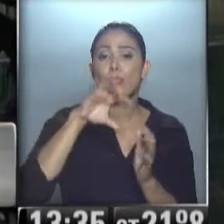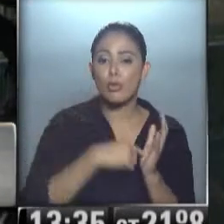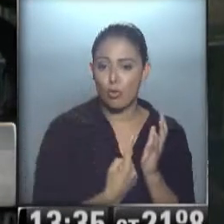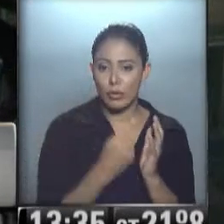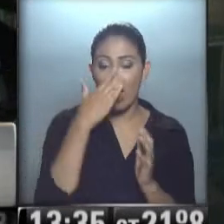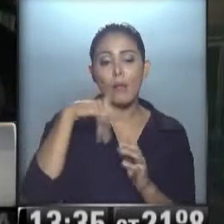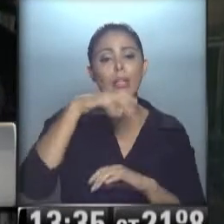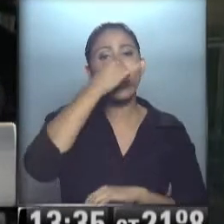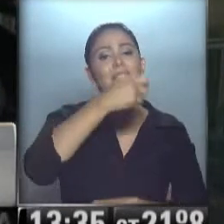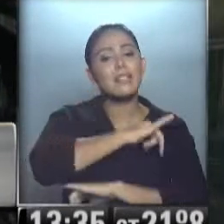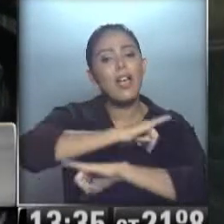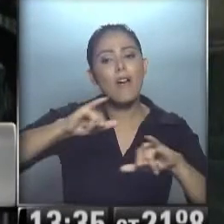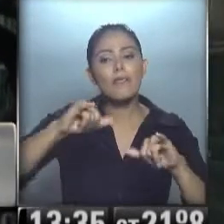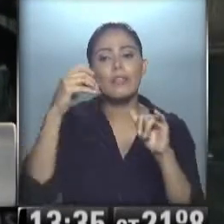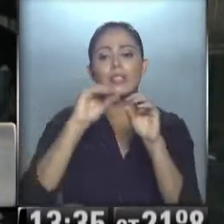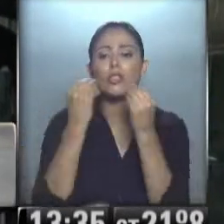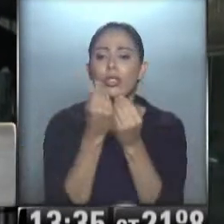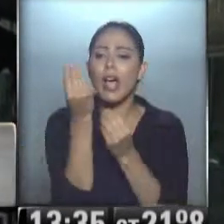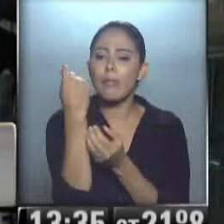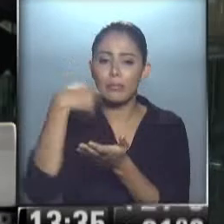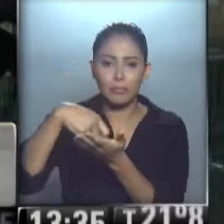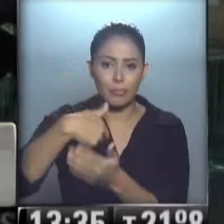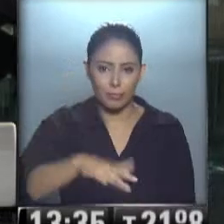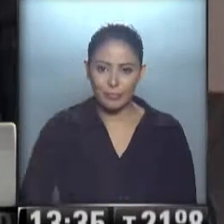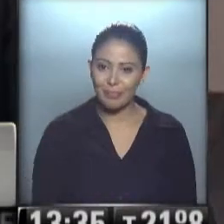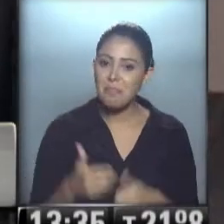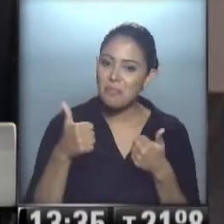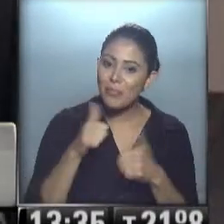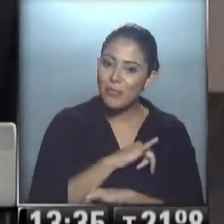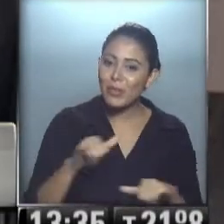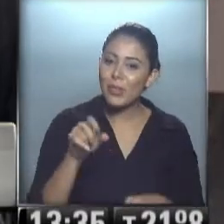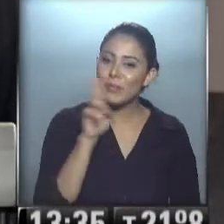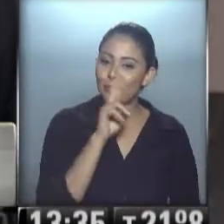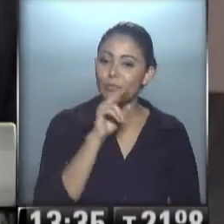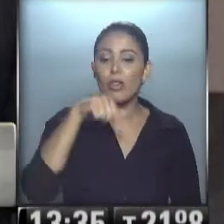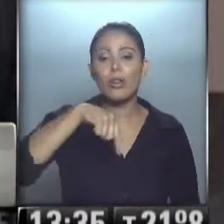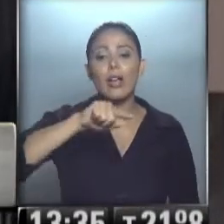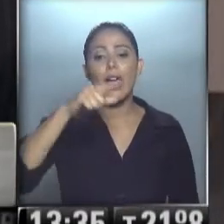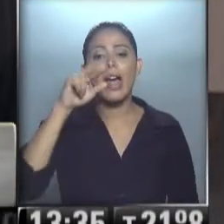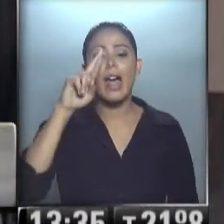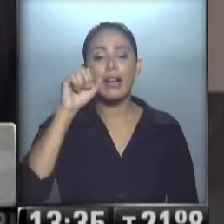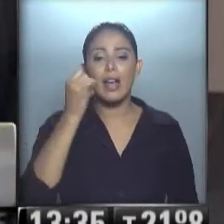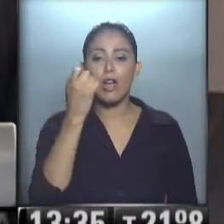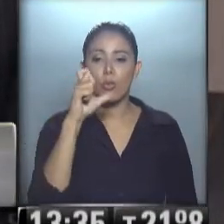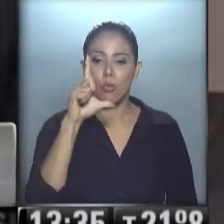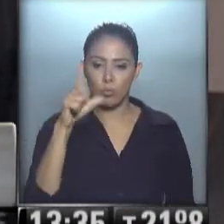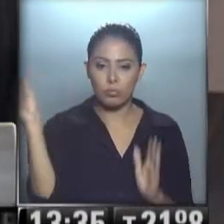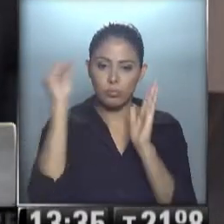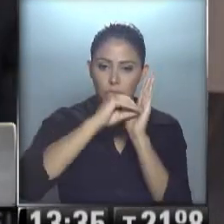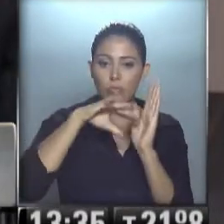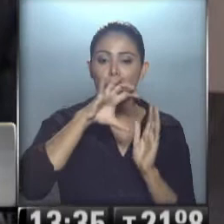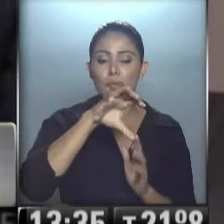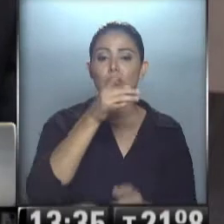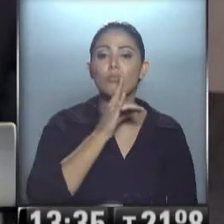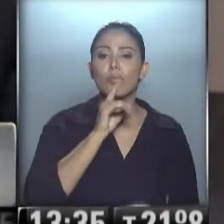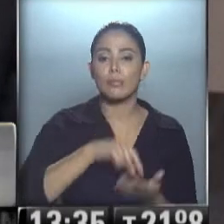notificando los conceptos liquidados y demás próximamente. Bien, buena noticia para Zulma. Raúl Oscar Ledesma, de San Miguel de